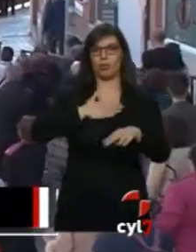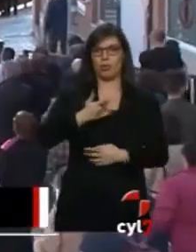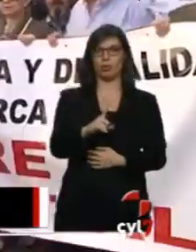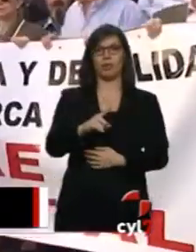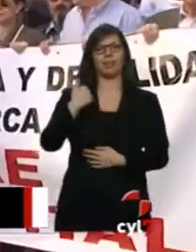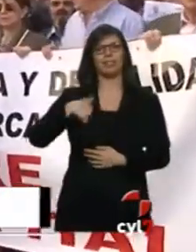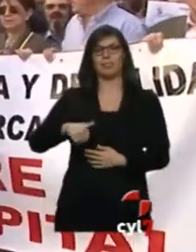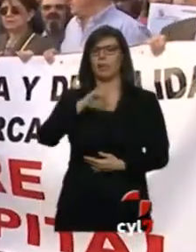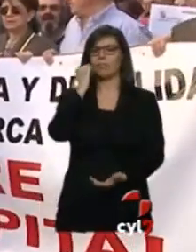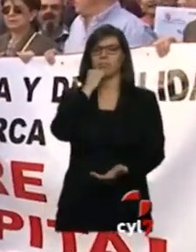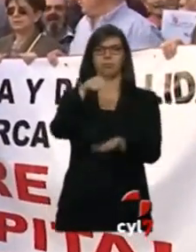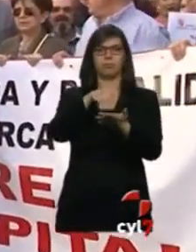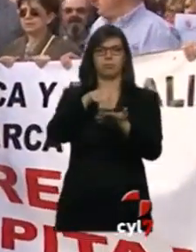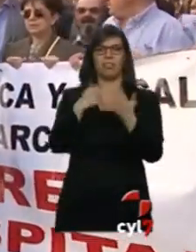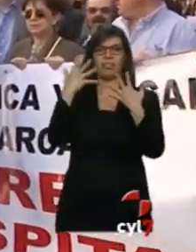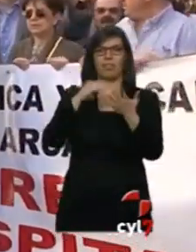pública de calidad. 15